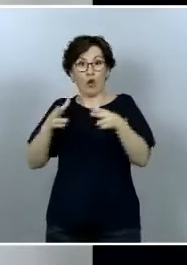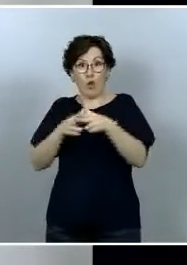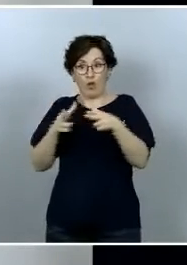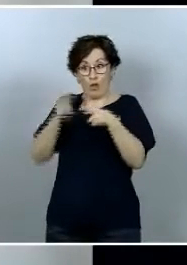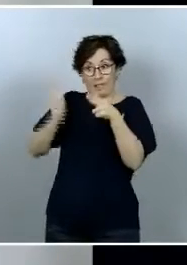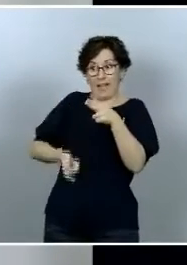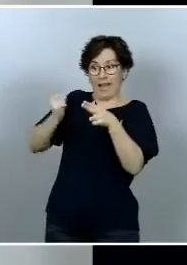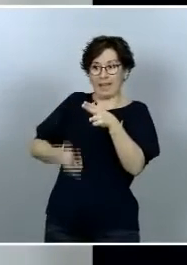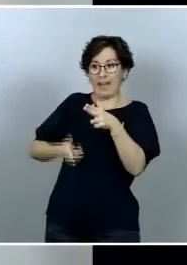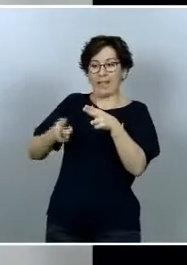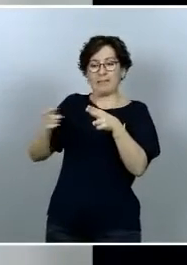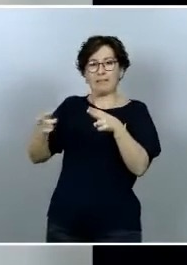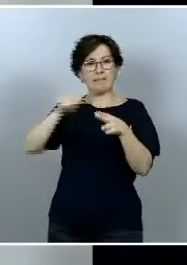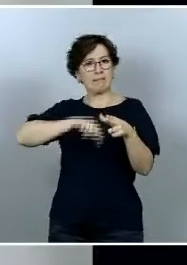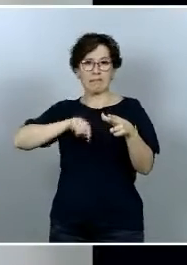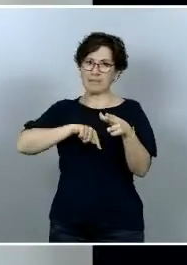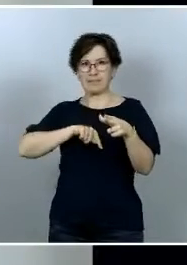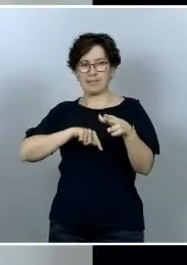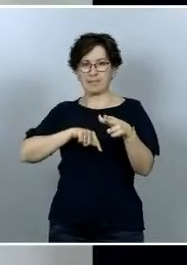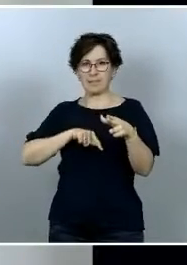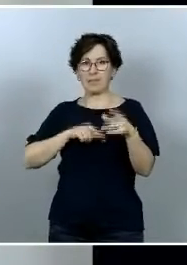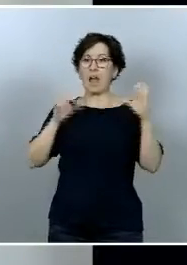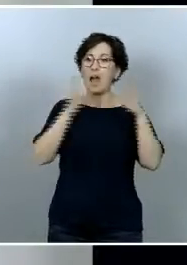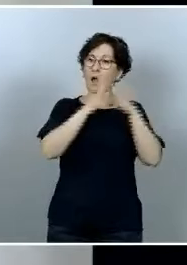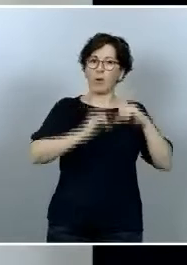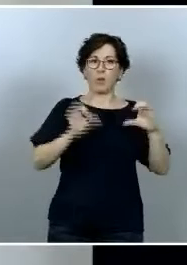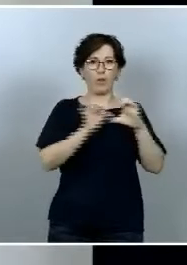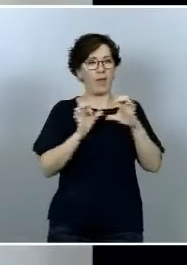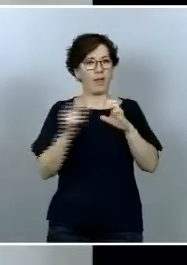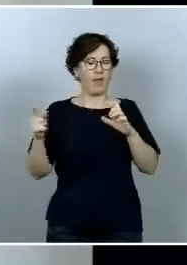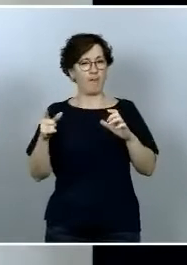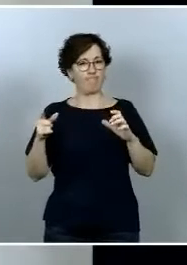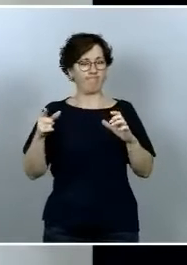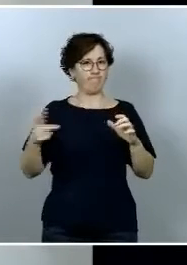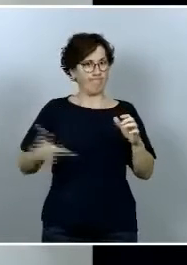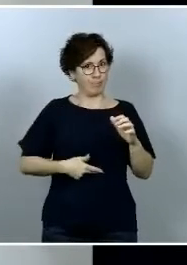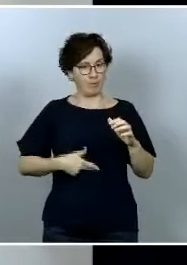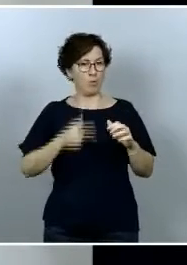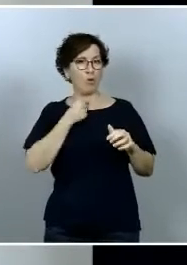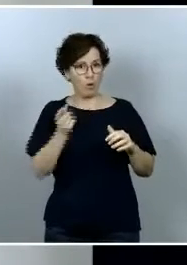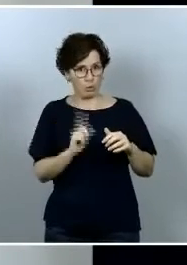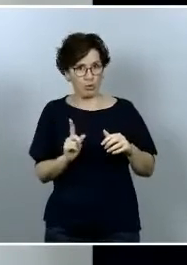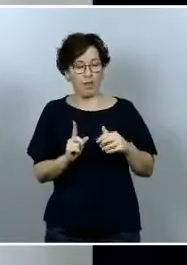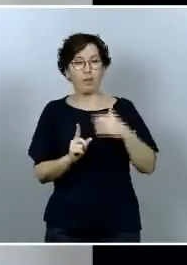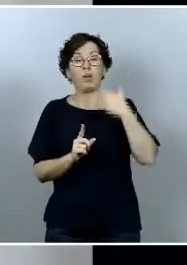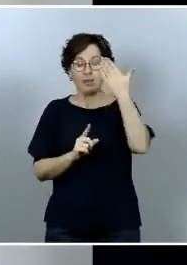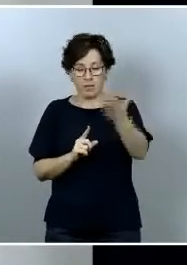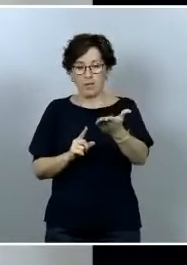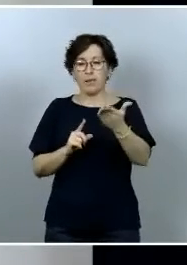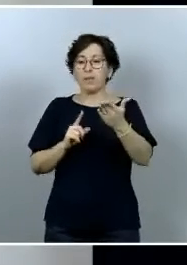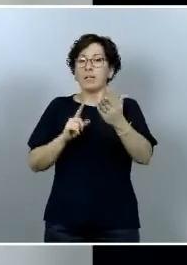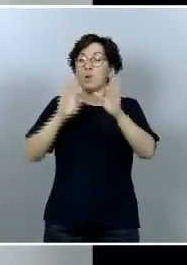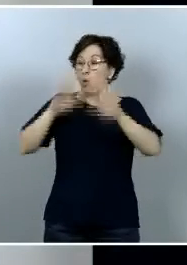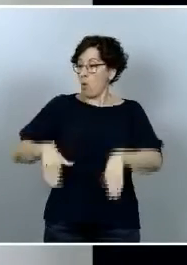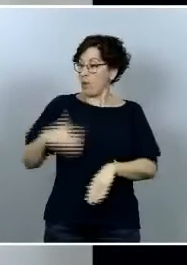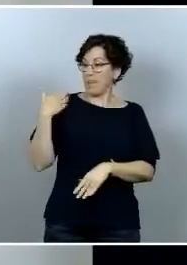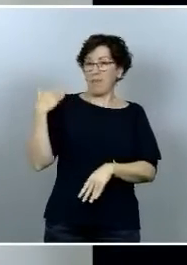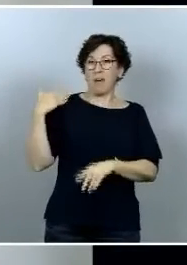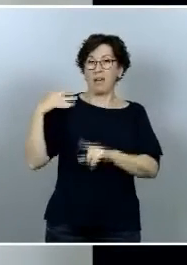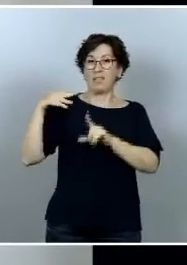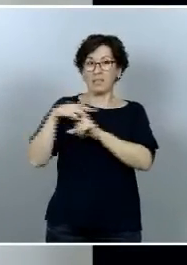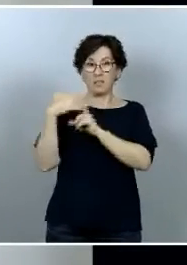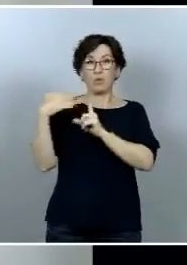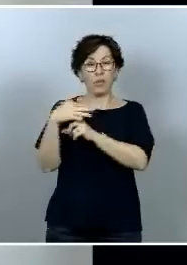ese acuerdo con Ciudadanos y luego en lo referente a los últimos acontecimientos con